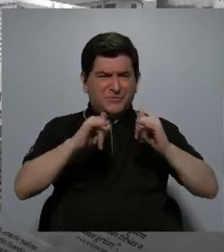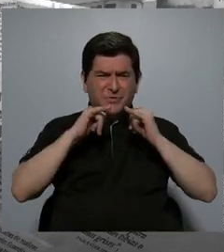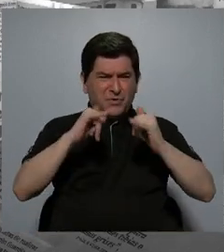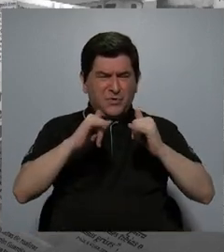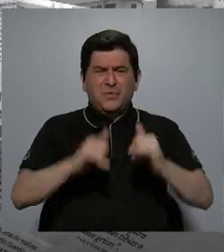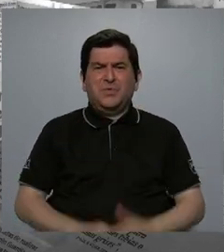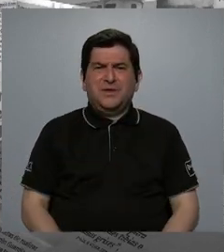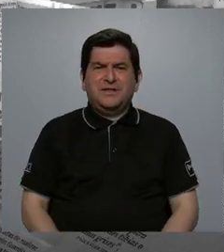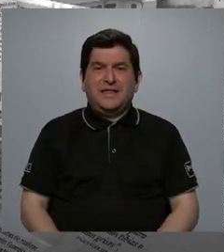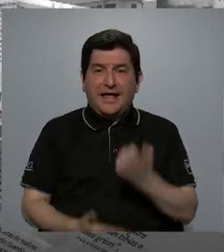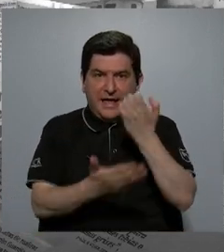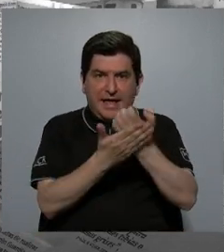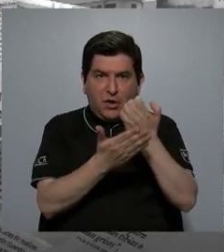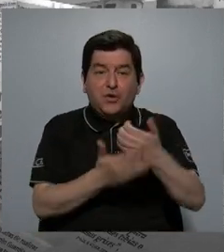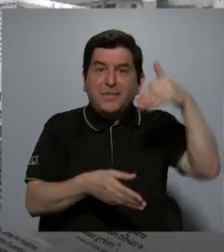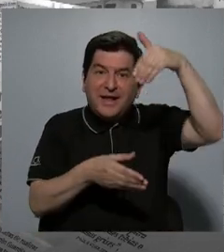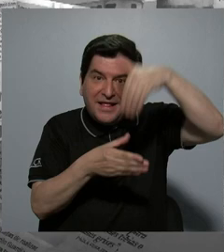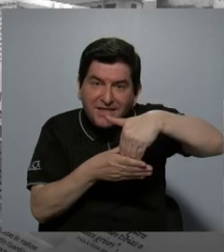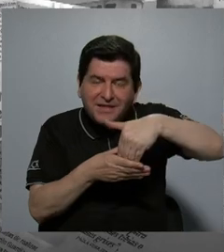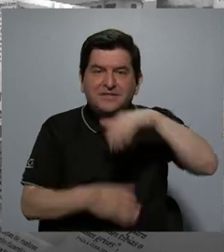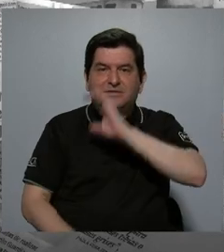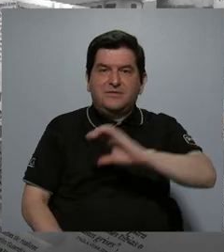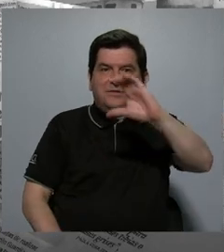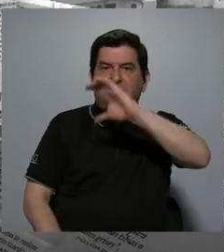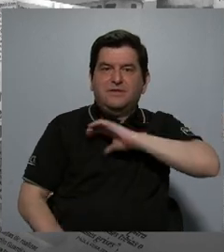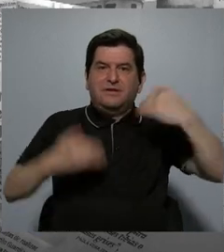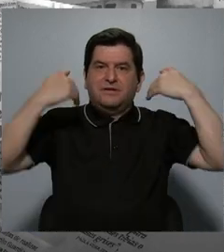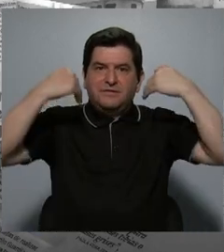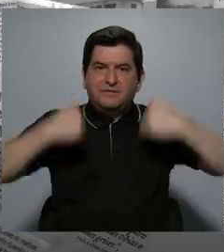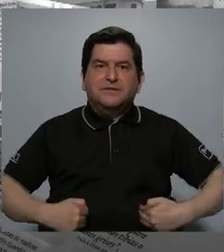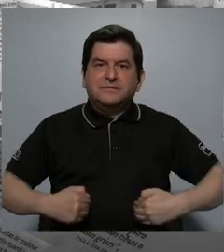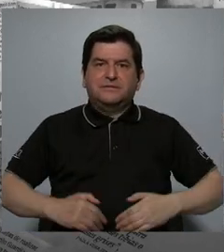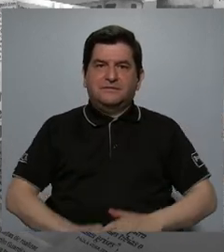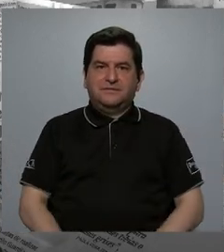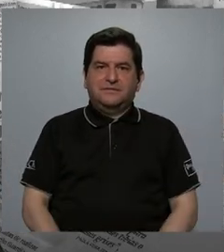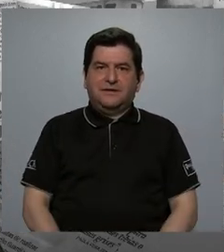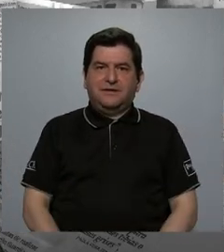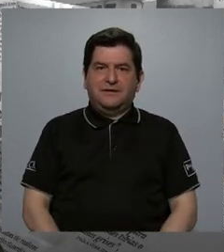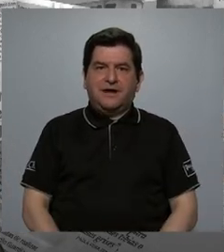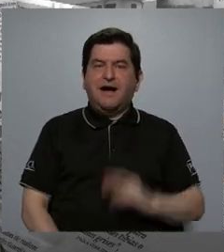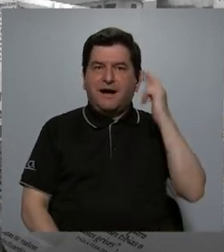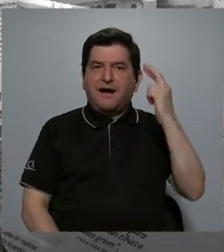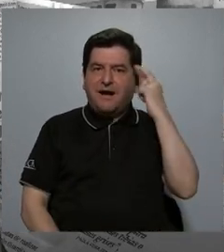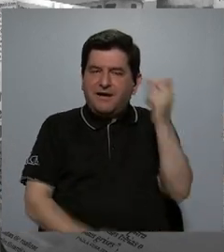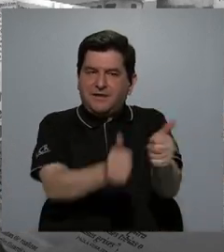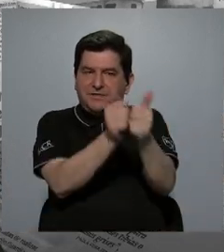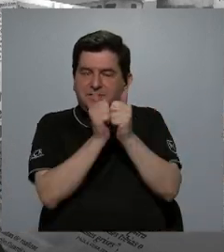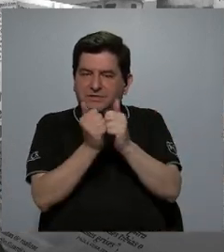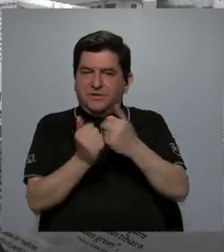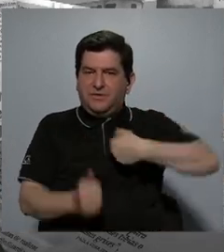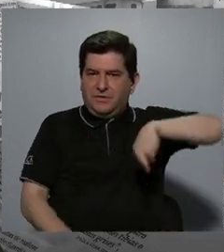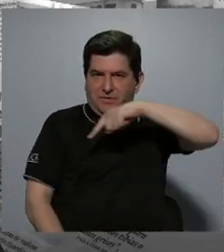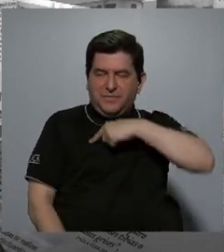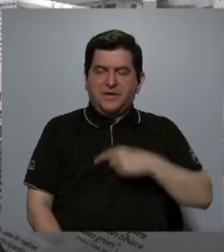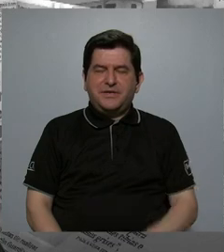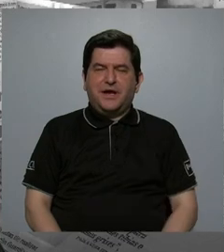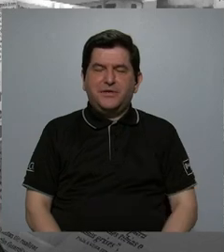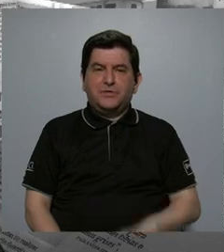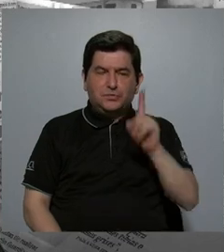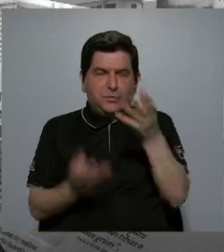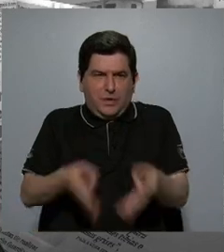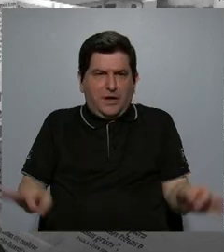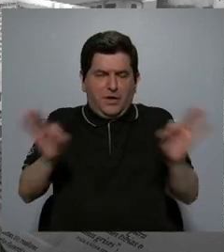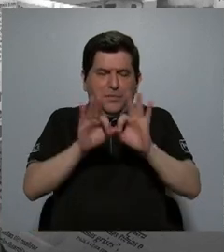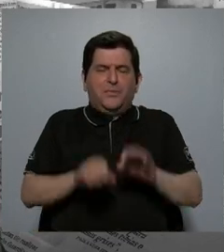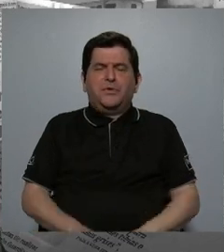económica en el comportamiento humano. Y para ello nos acompaña una distinguida profesora